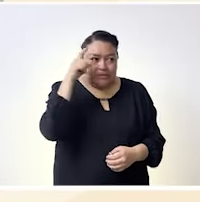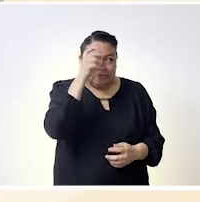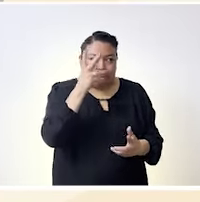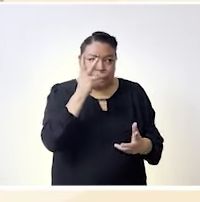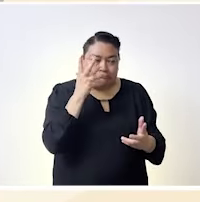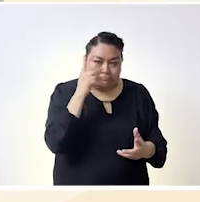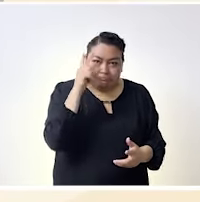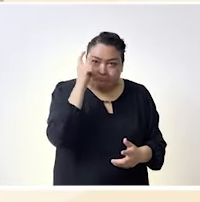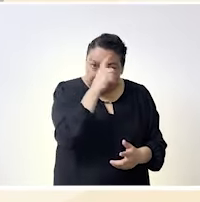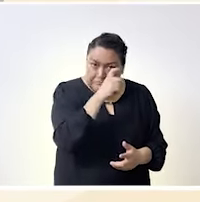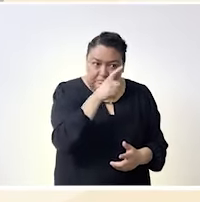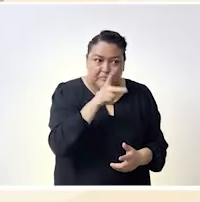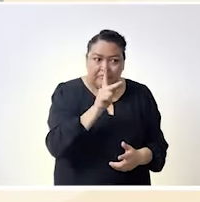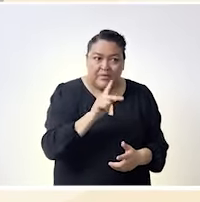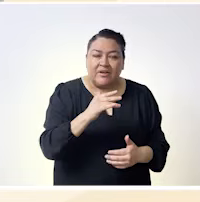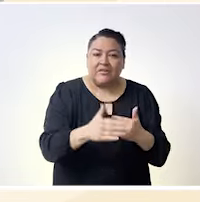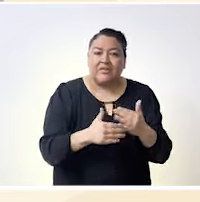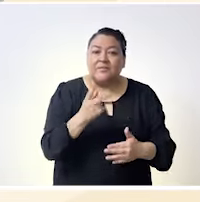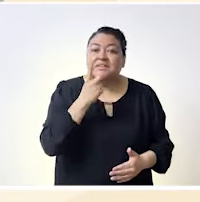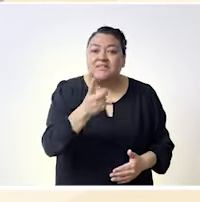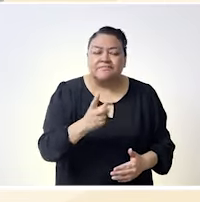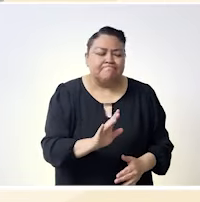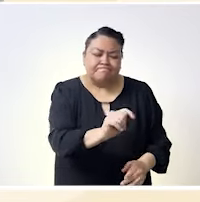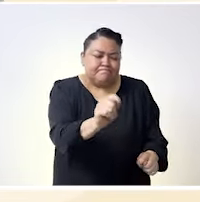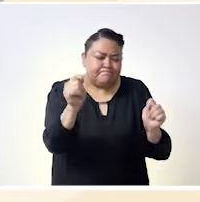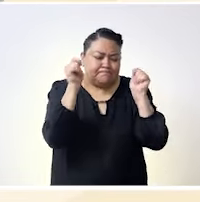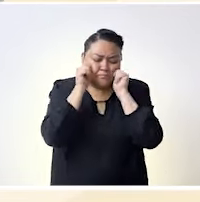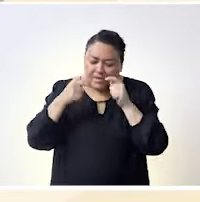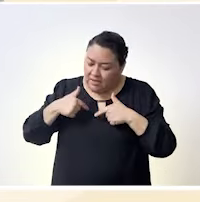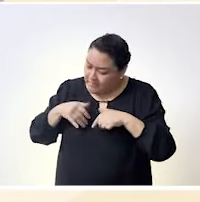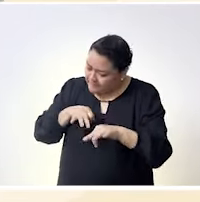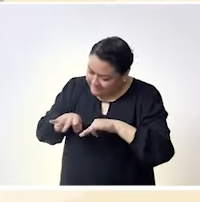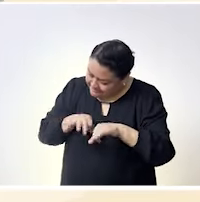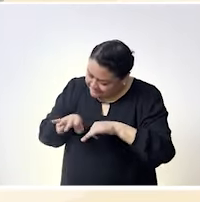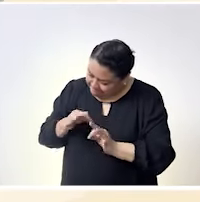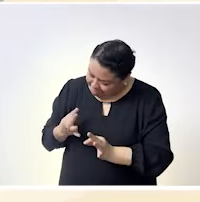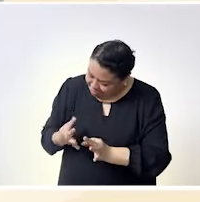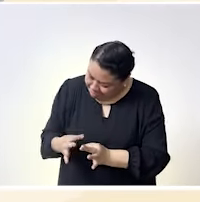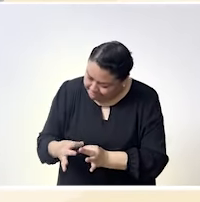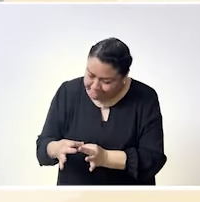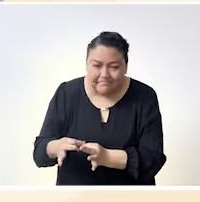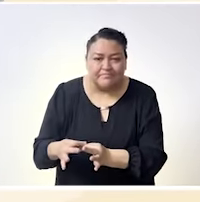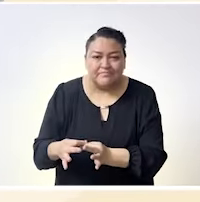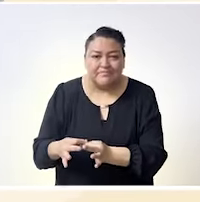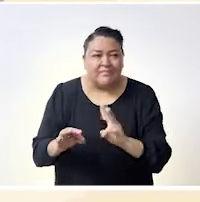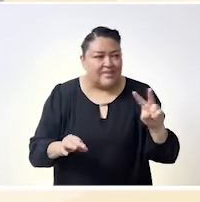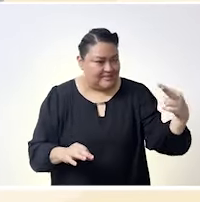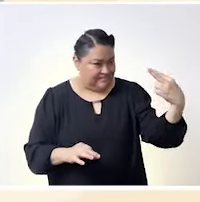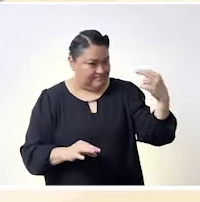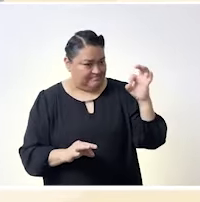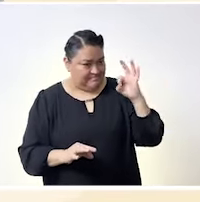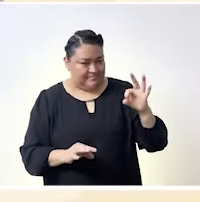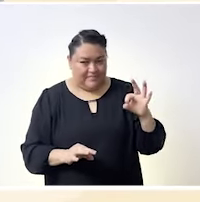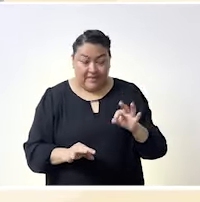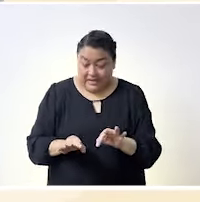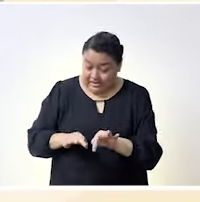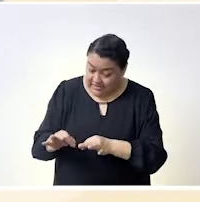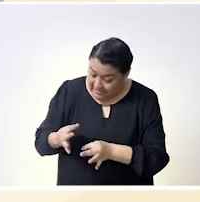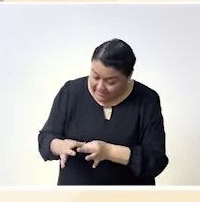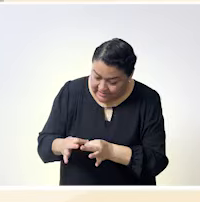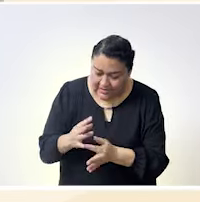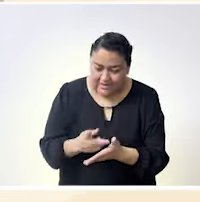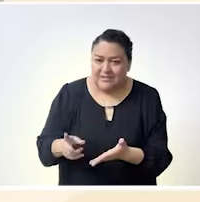a mí me costaba muchísimo y entonces por eso nació la frase que hable mi trabajo y no mi boca y ahora puedo concluir diciendo